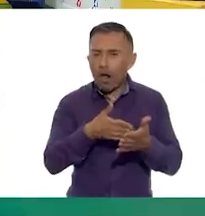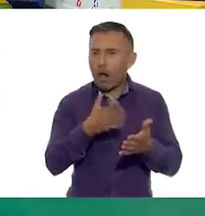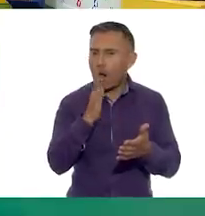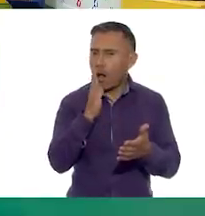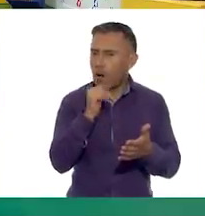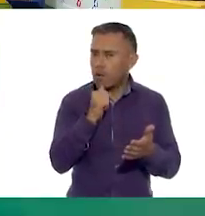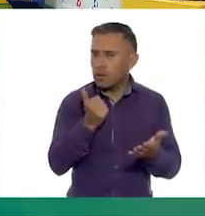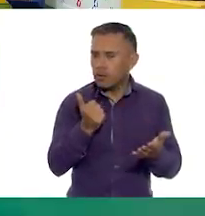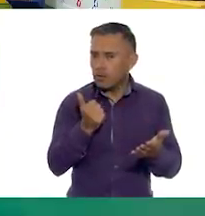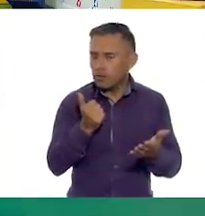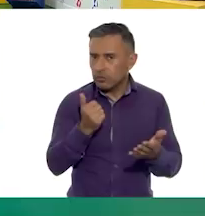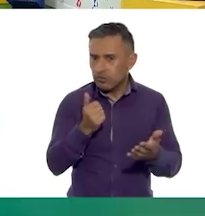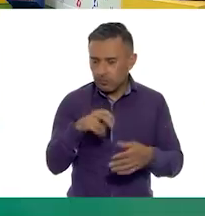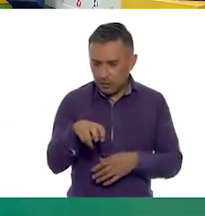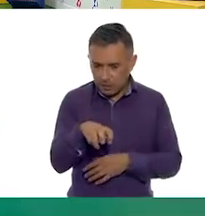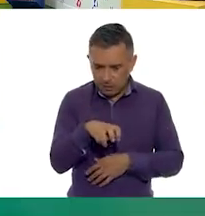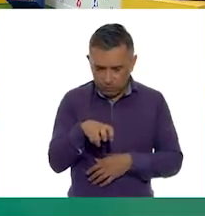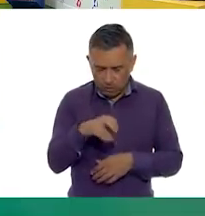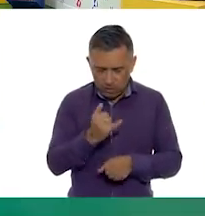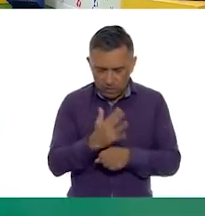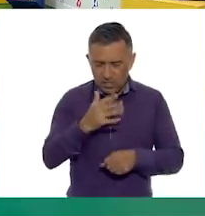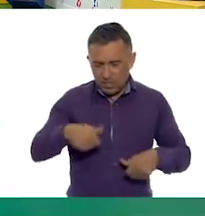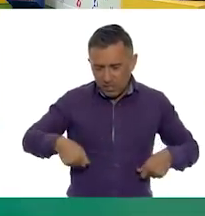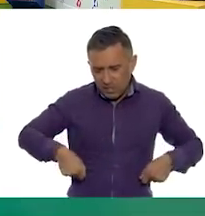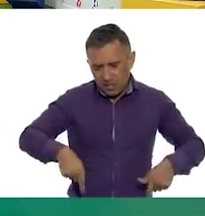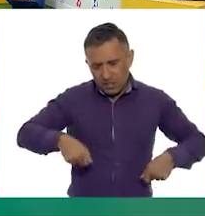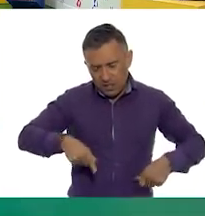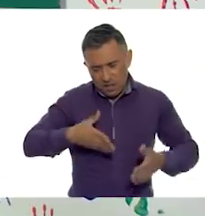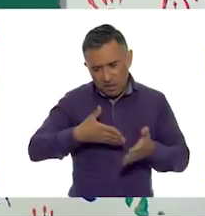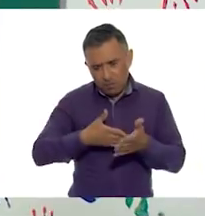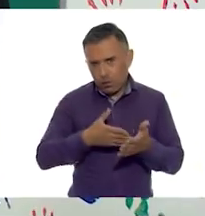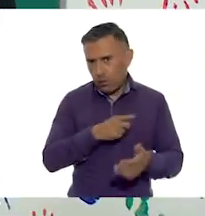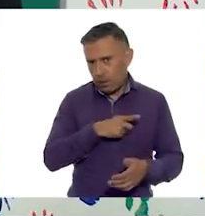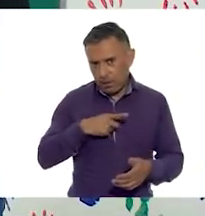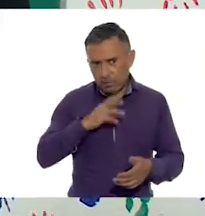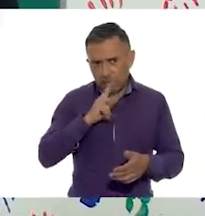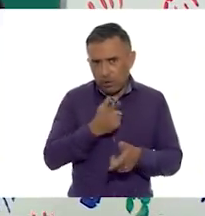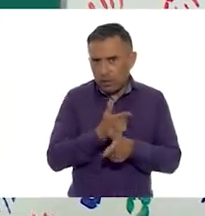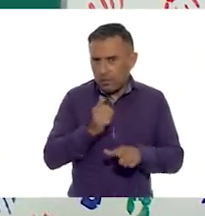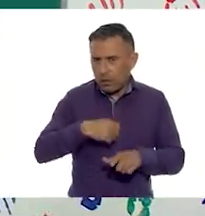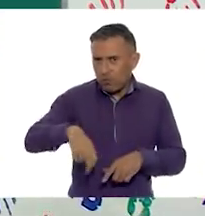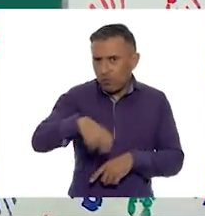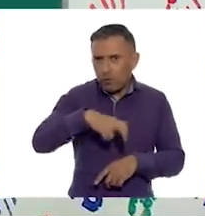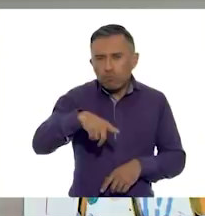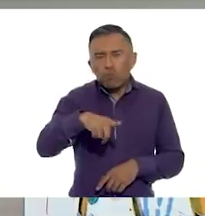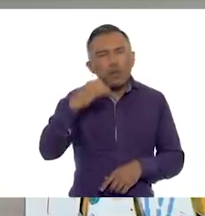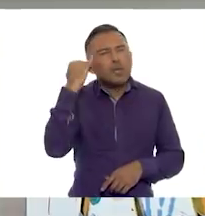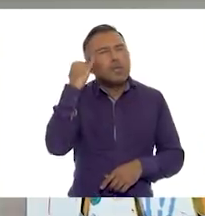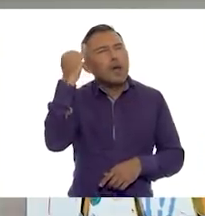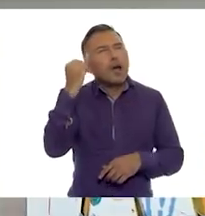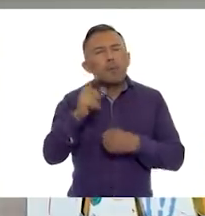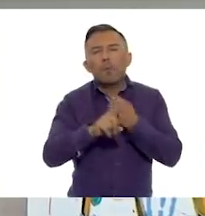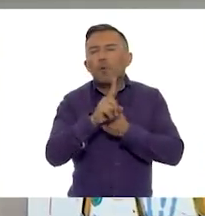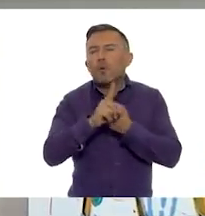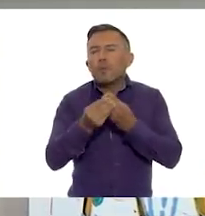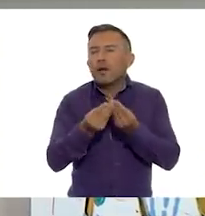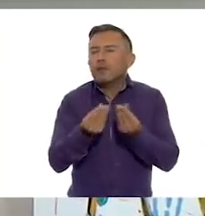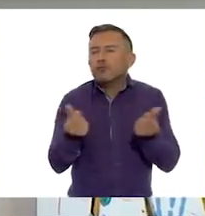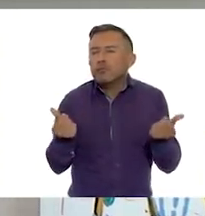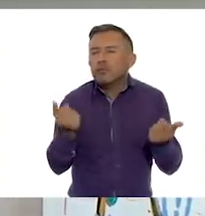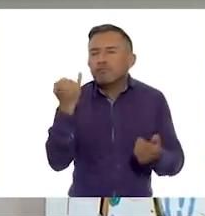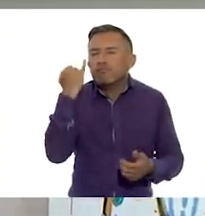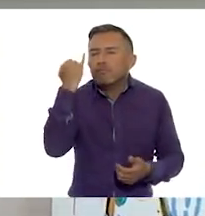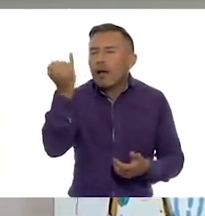no debería de ser una limitación. ¿Qué propuestas se les ocurren? Este, a ver... A ver,